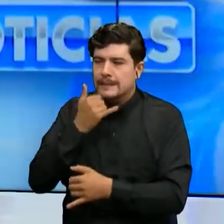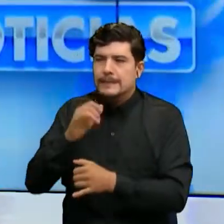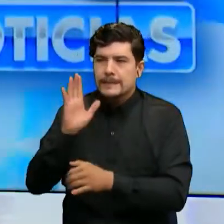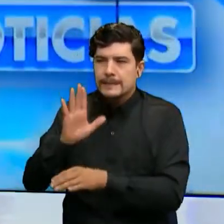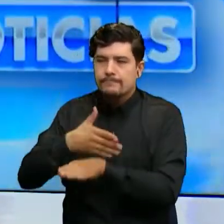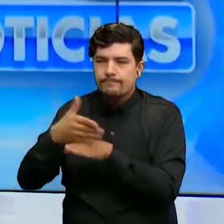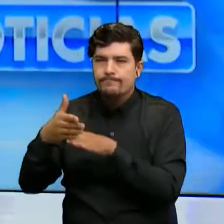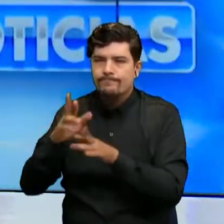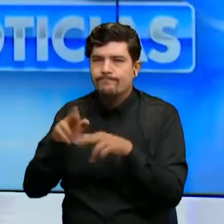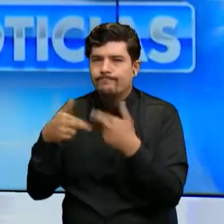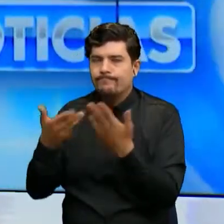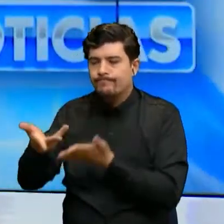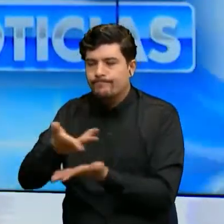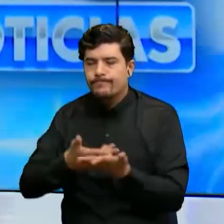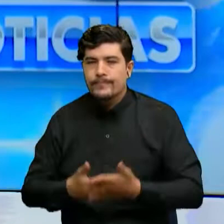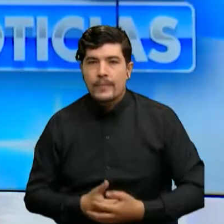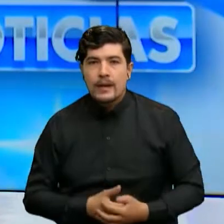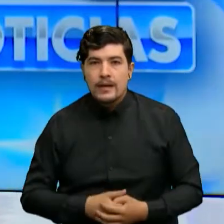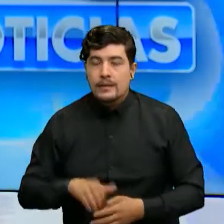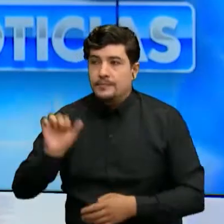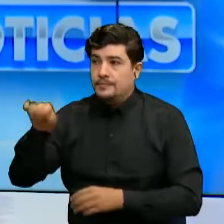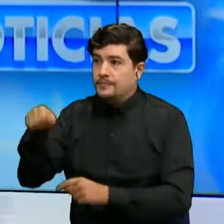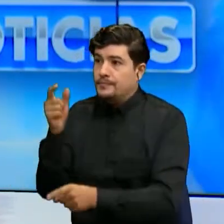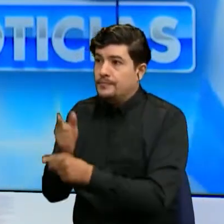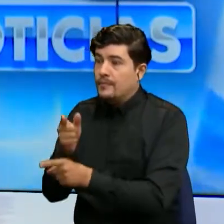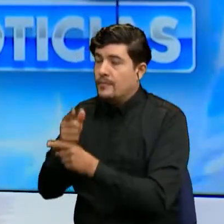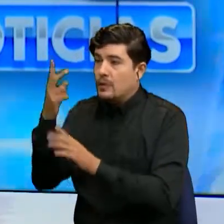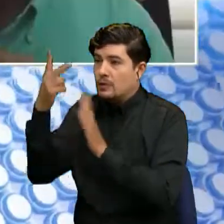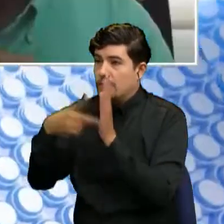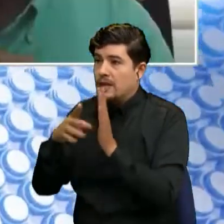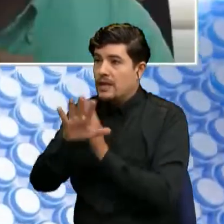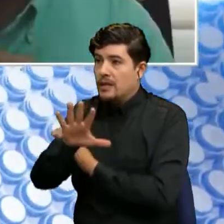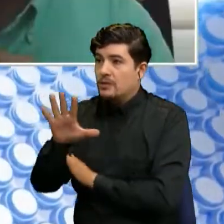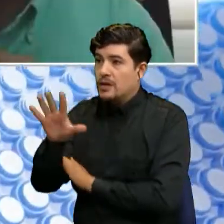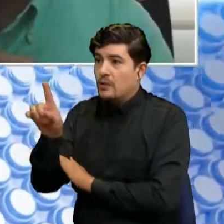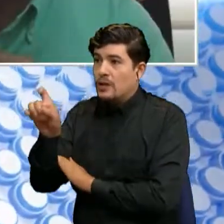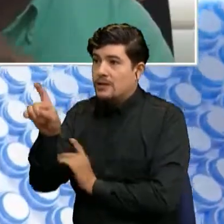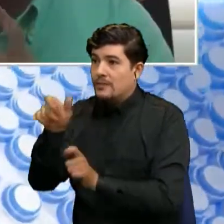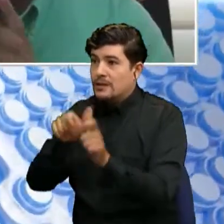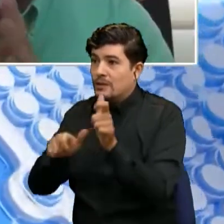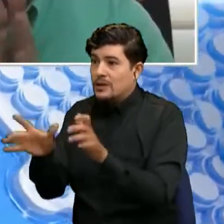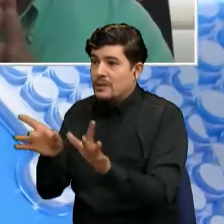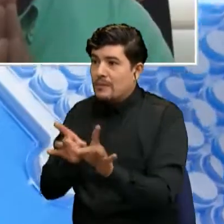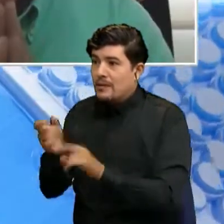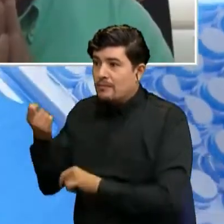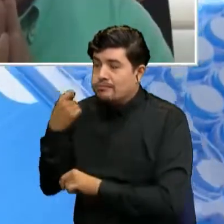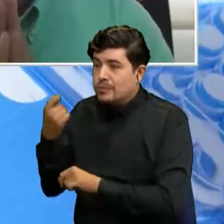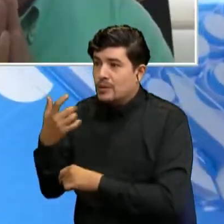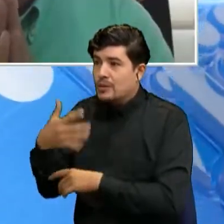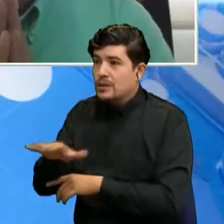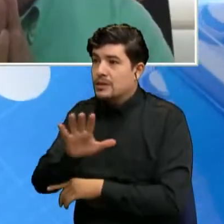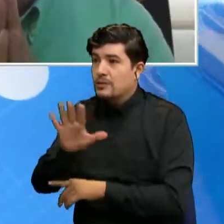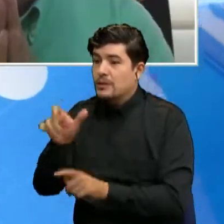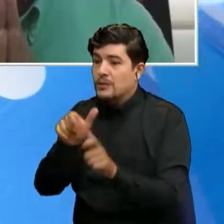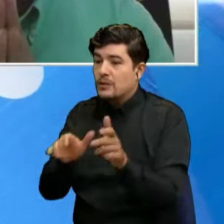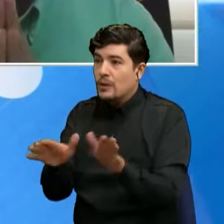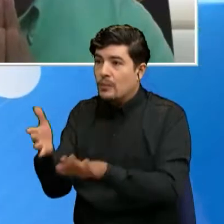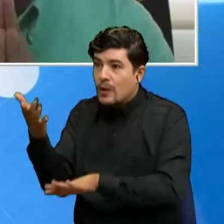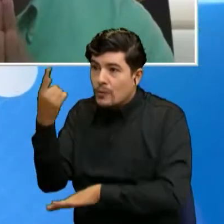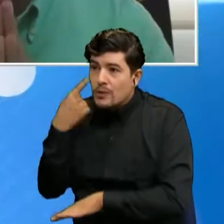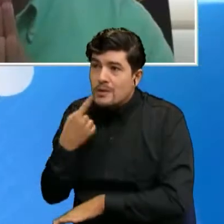.565 casos fueron los que se reportaron por parte del Ministerio de Salud en las últimas horas en Santander, 55 personas que murieron